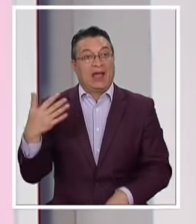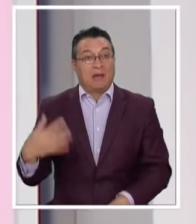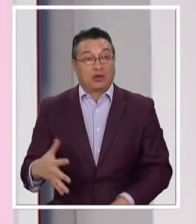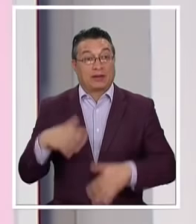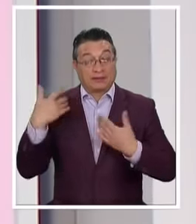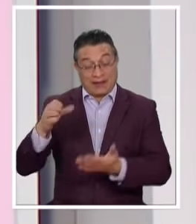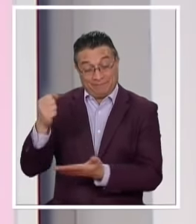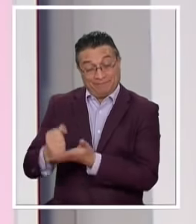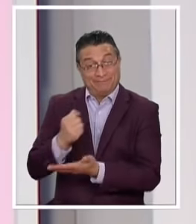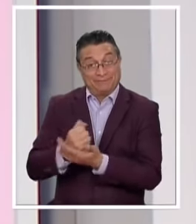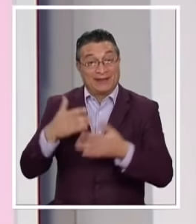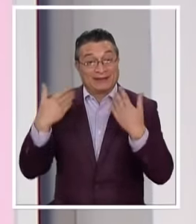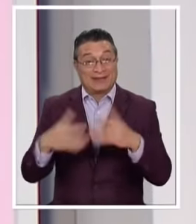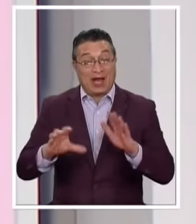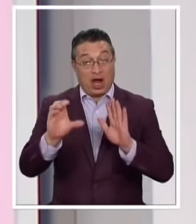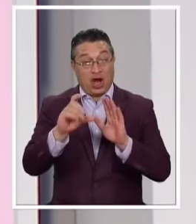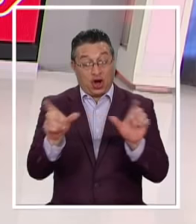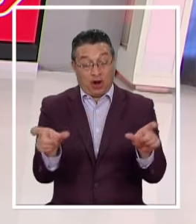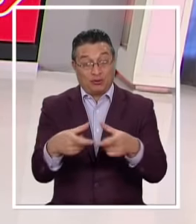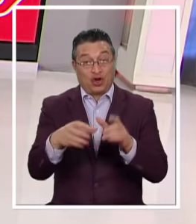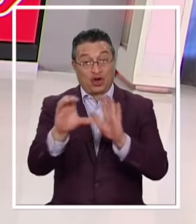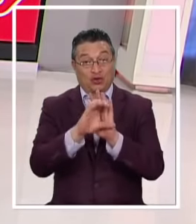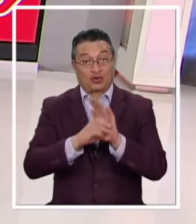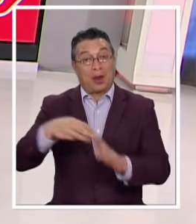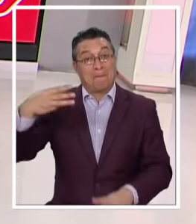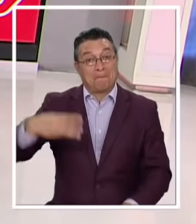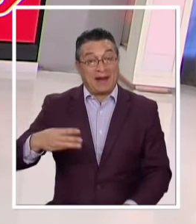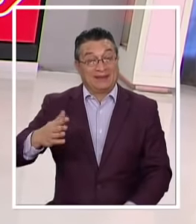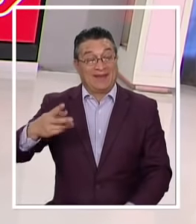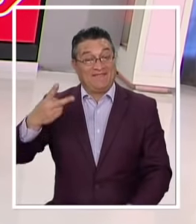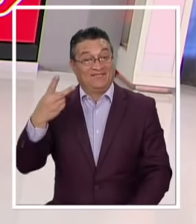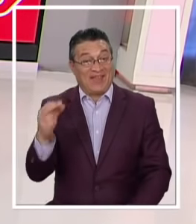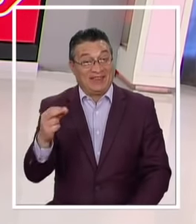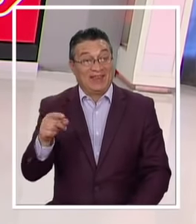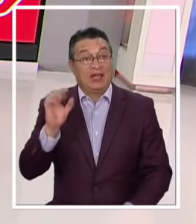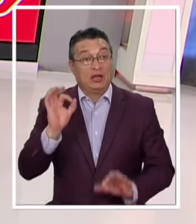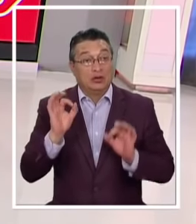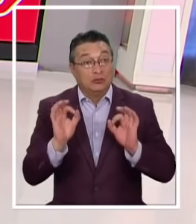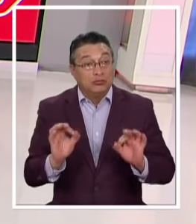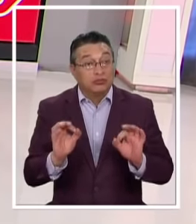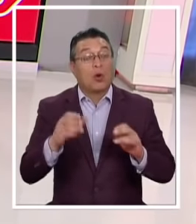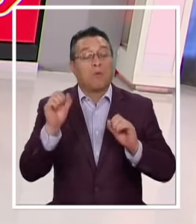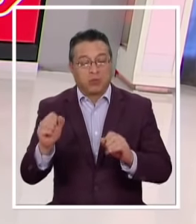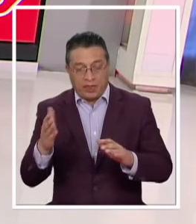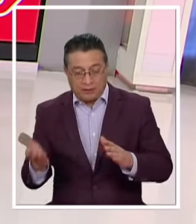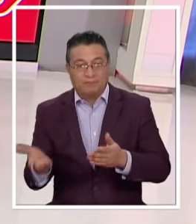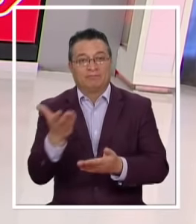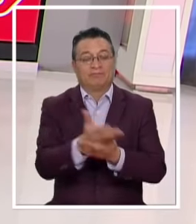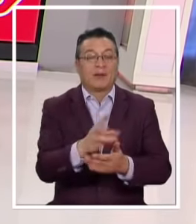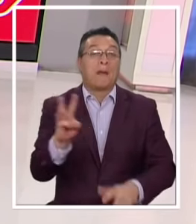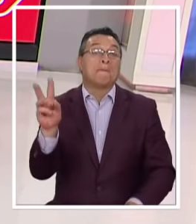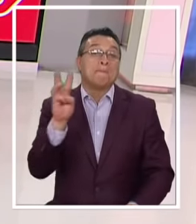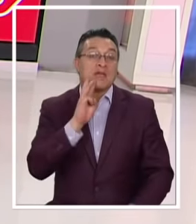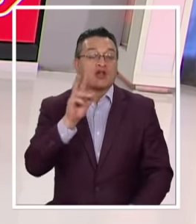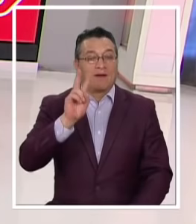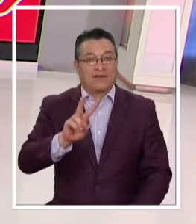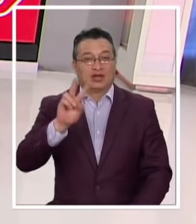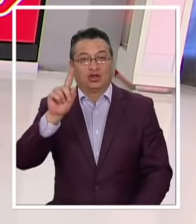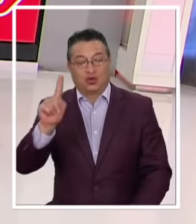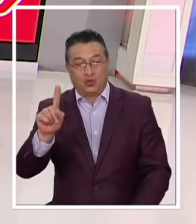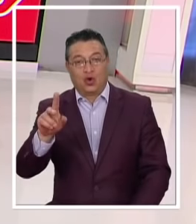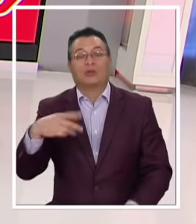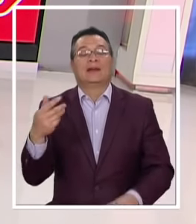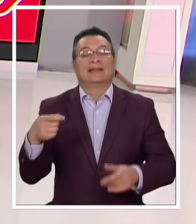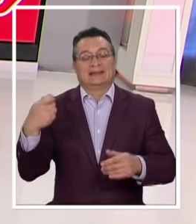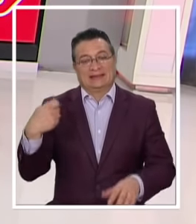Tramitado en la Comisión de Constitución el día martes 20 Según los plazos más estrictos Podría pasar el día miércoles 21 a la Sala